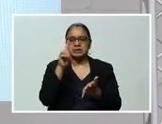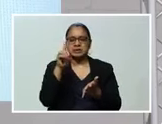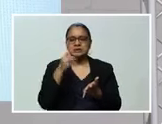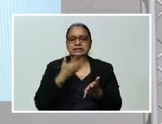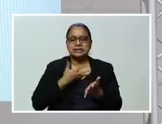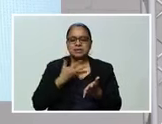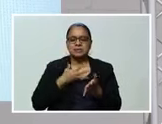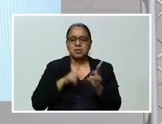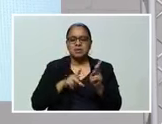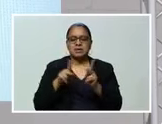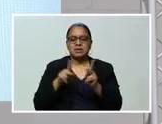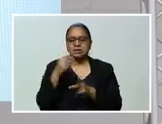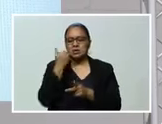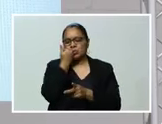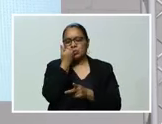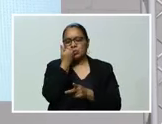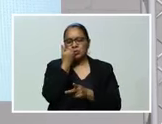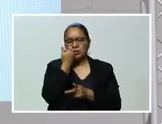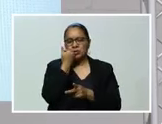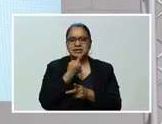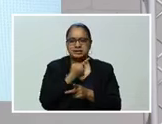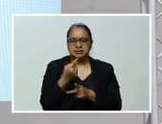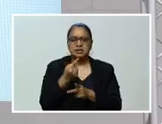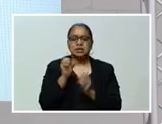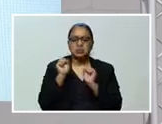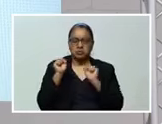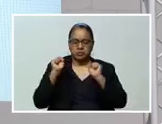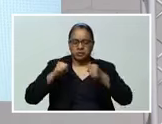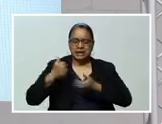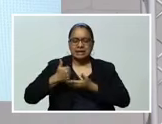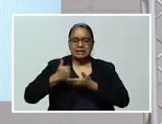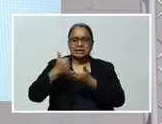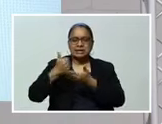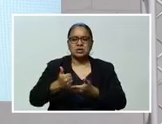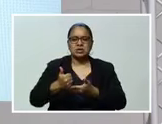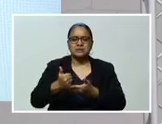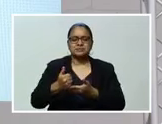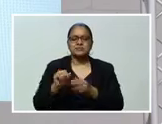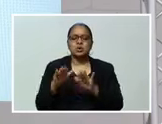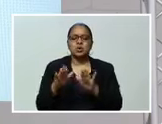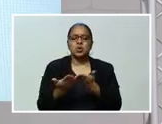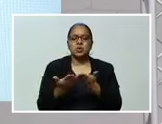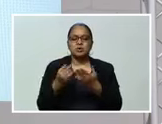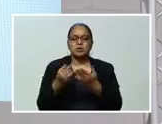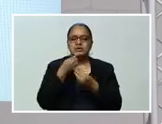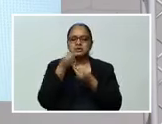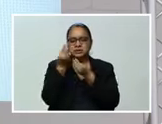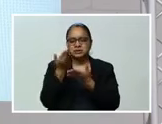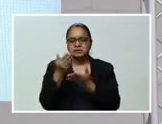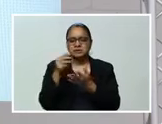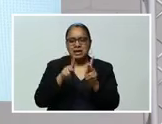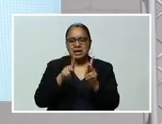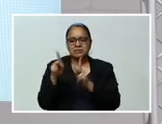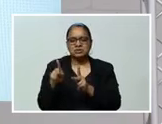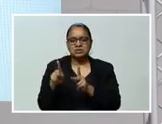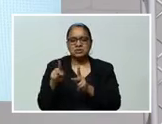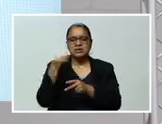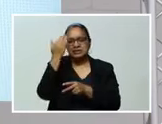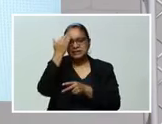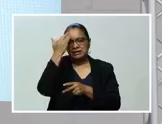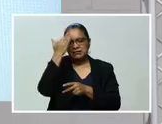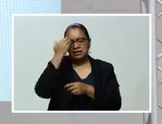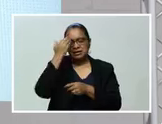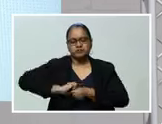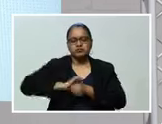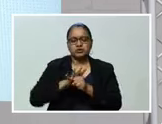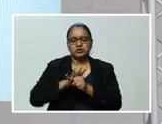algunas personas Con alguna sintomatología Y nos va a permitir Darles algunos consejos O saber cómo se está comportando La enfermedad En